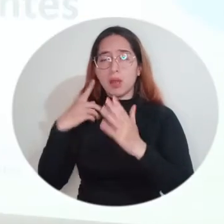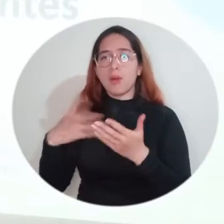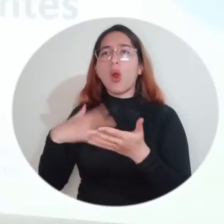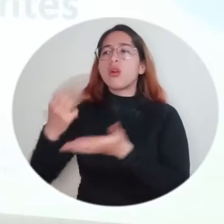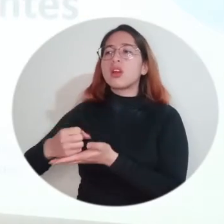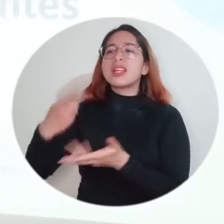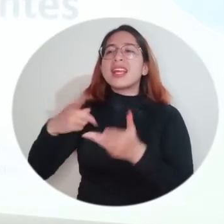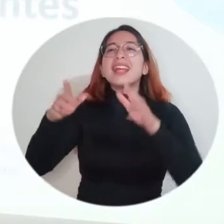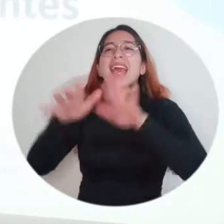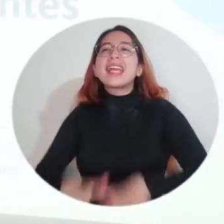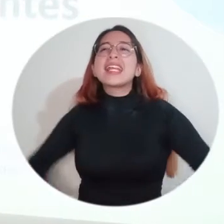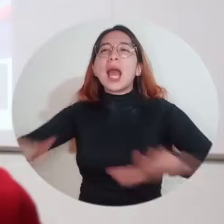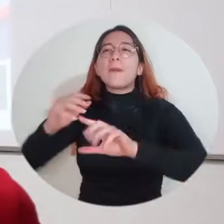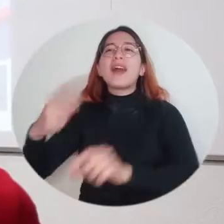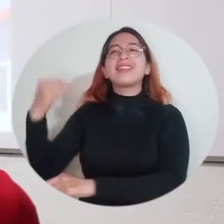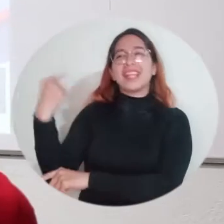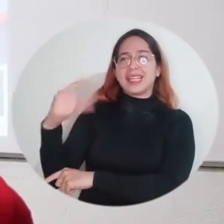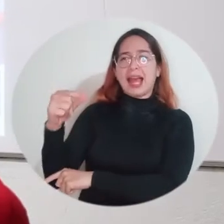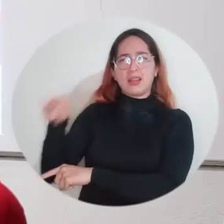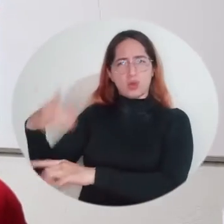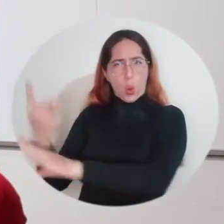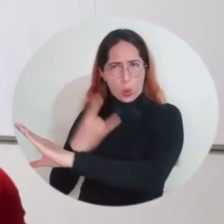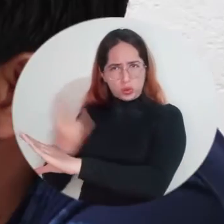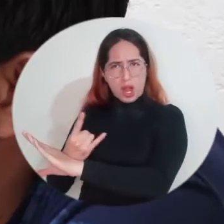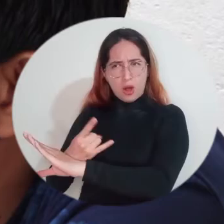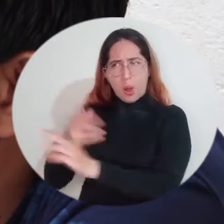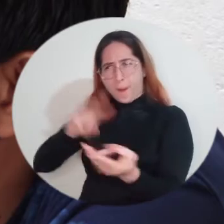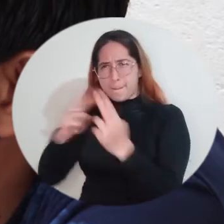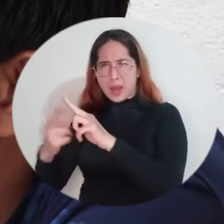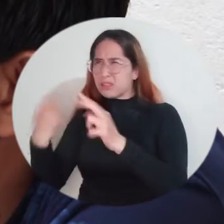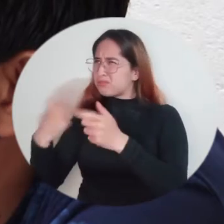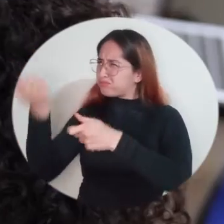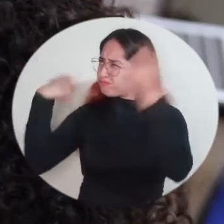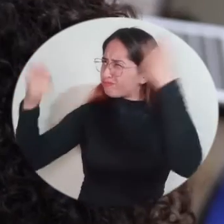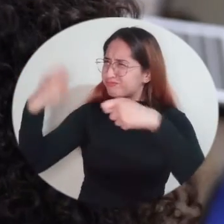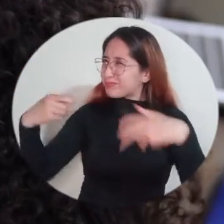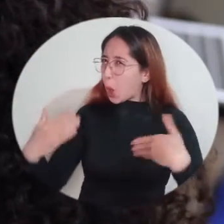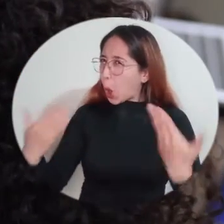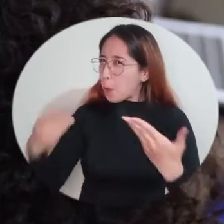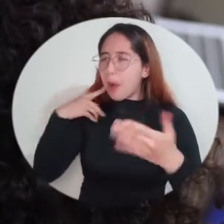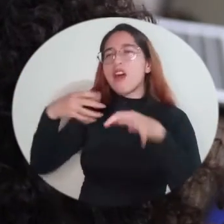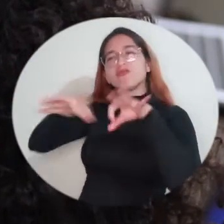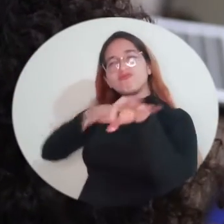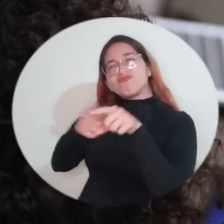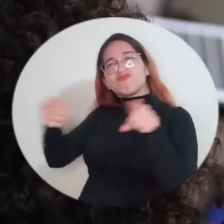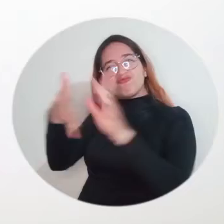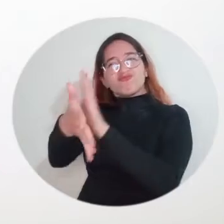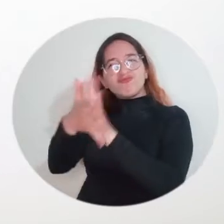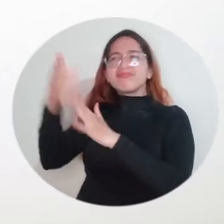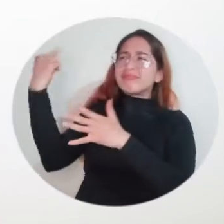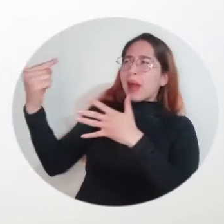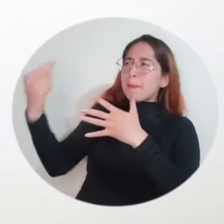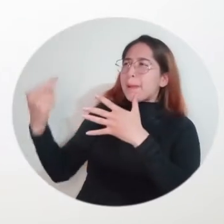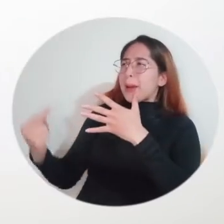cómo poder capitalizar el campo digital. La universidad y en alianza con Infotep desarrollan este tipo de actividades, este tipo de espacios,